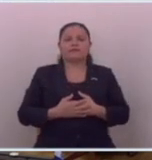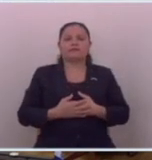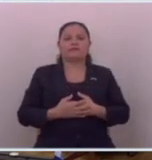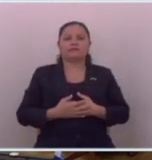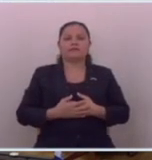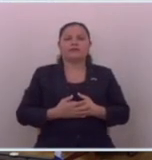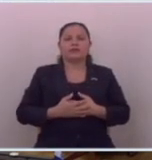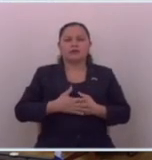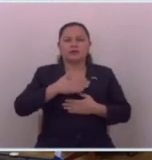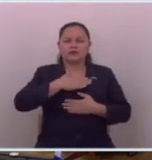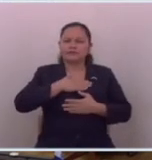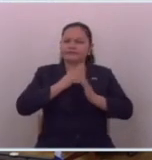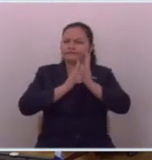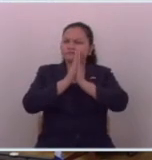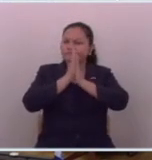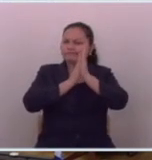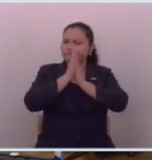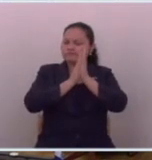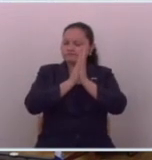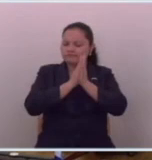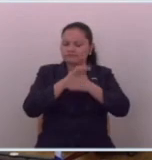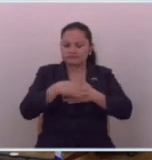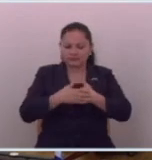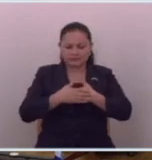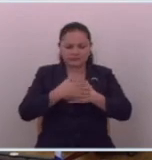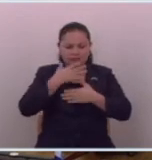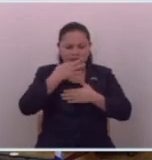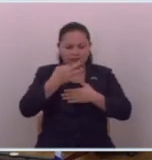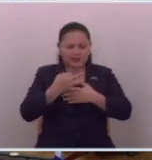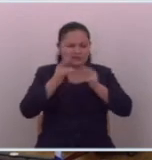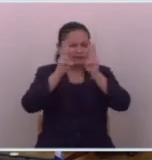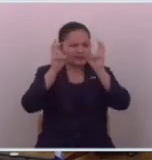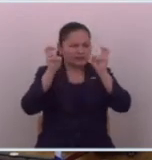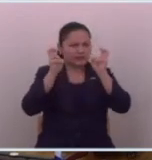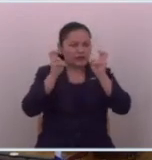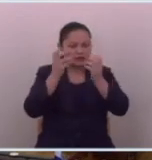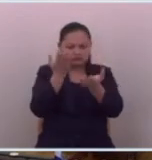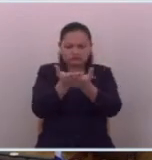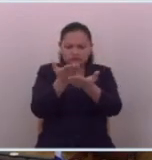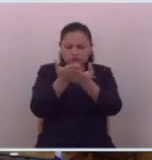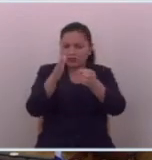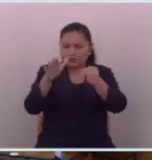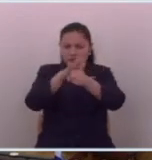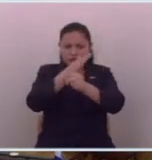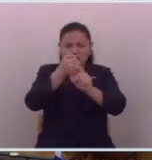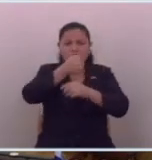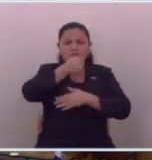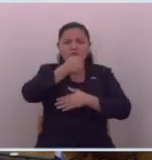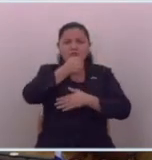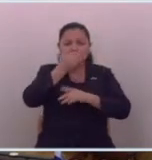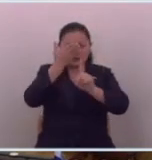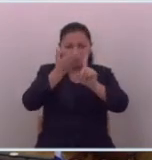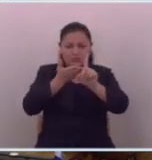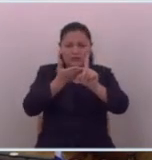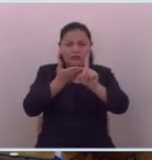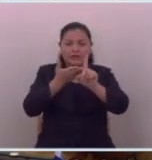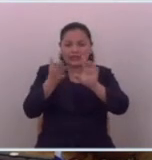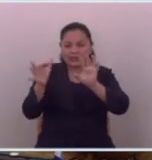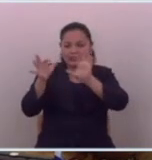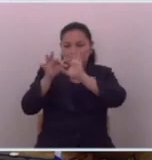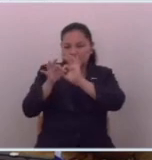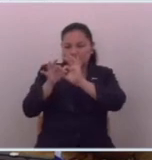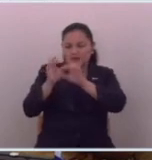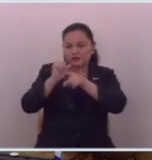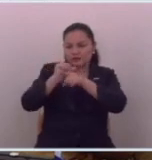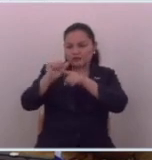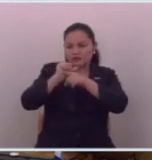a mí me llama mucho la atención que habiendo suficiente evidencia de periodistas o personas relacionadas